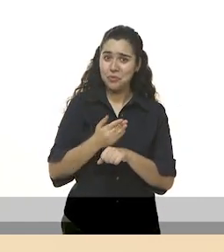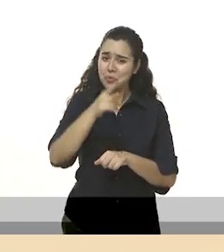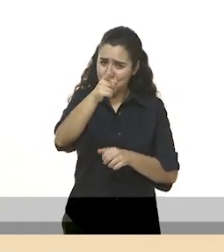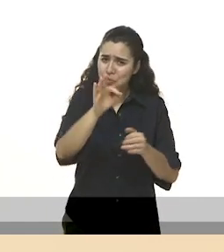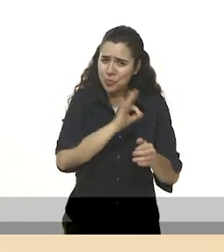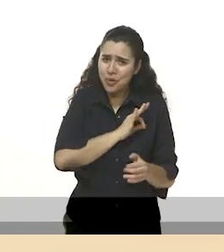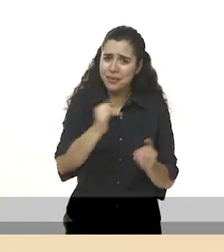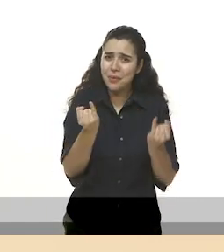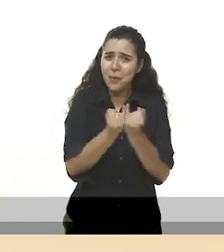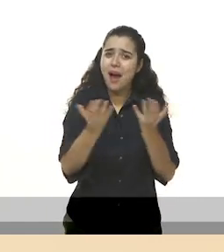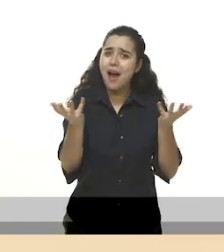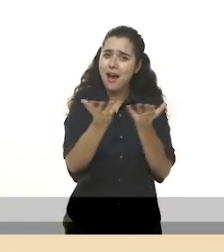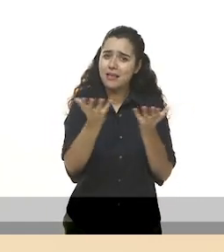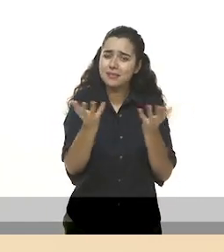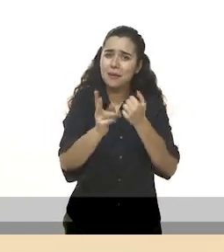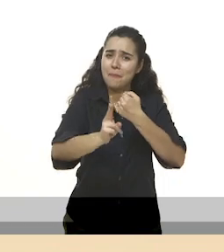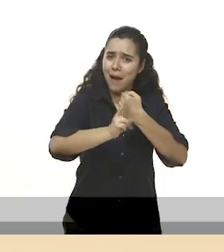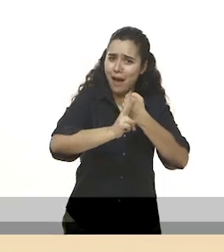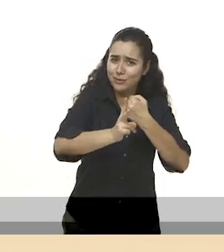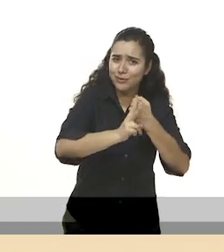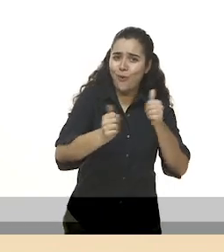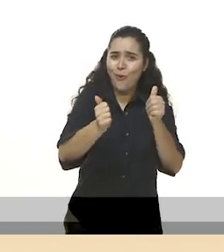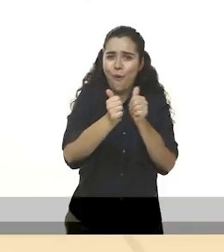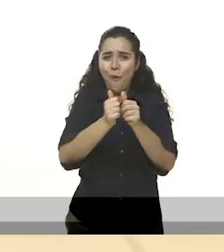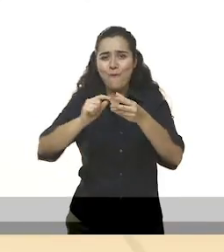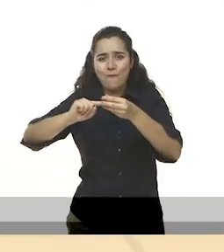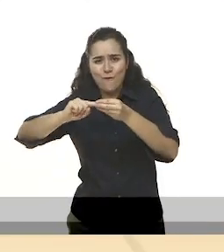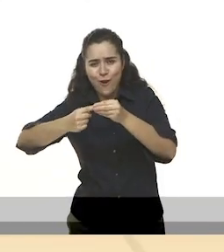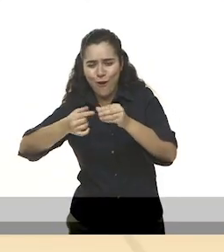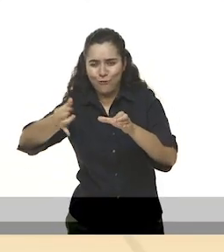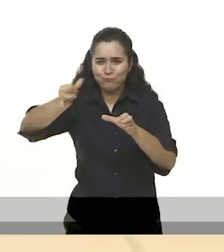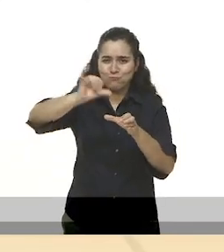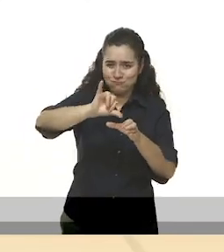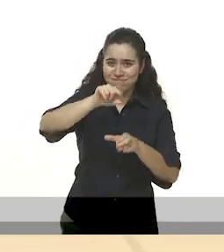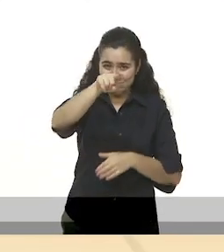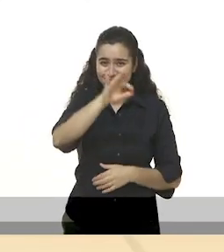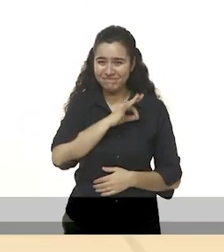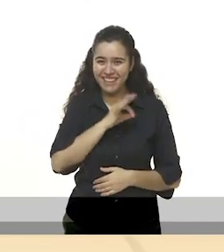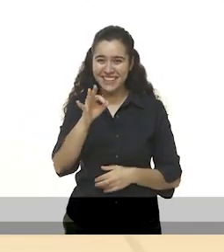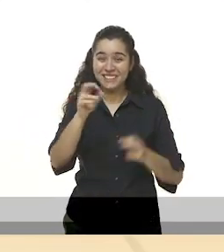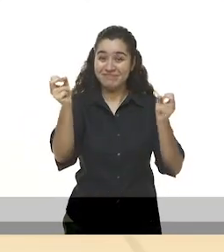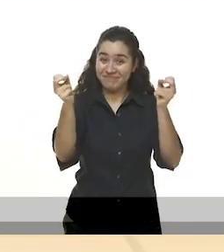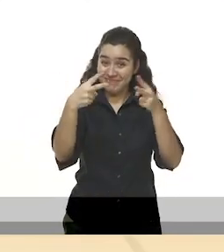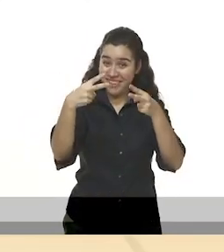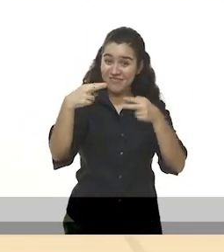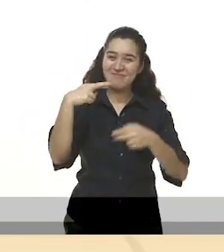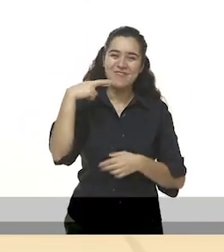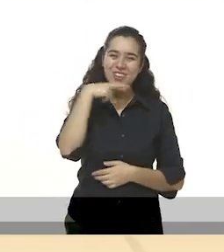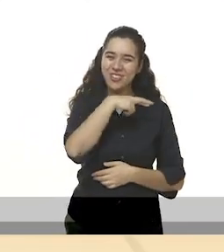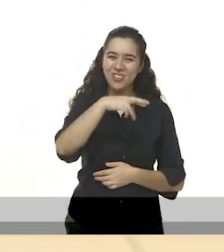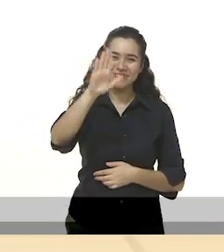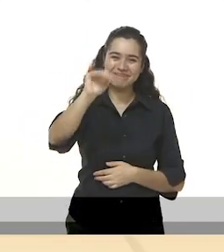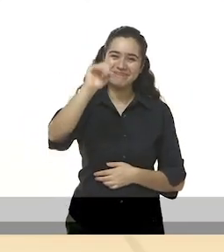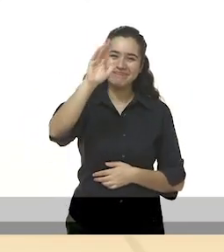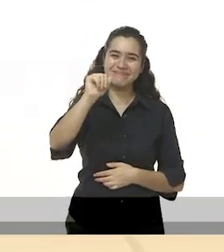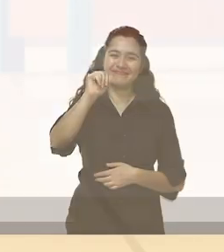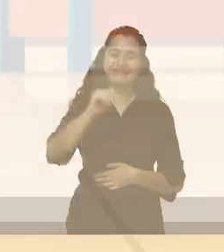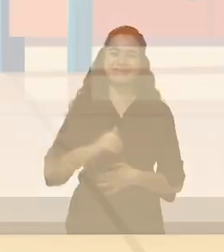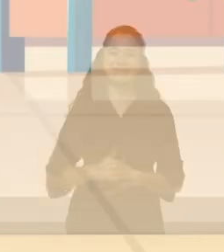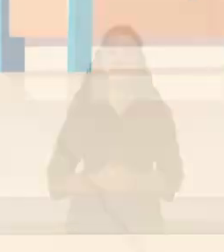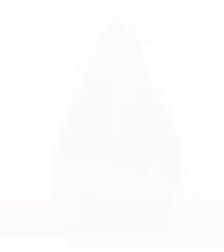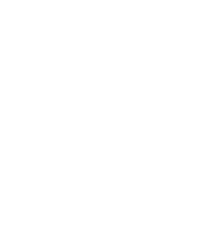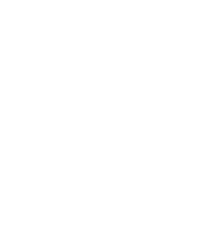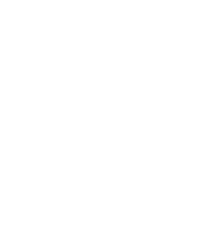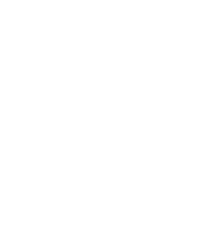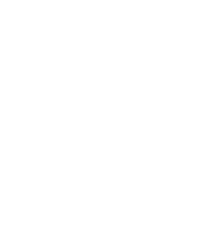invito a que realices el experimento que se te explicó en el cuento. Nos vemos en la siguiente aventura de la tropa de los valores. ¡Hasta la próxima!